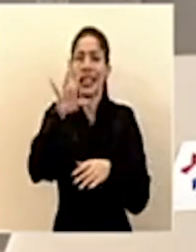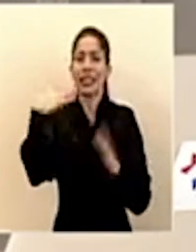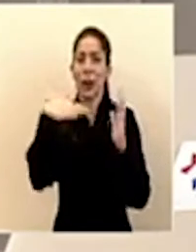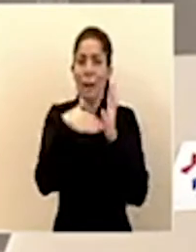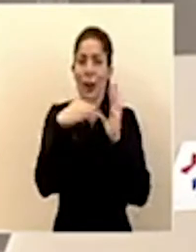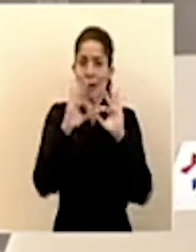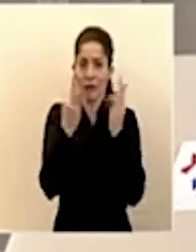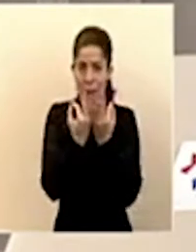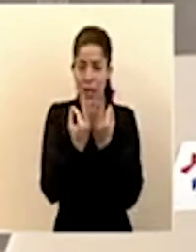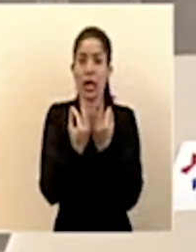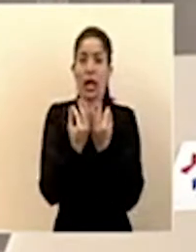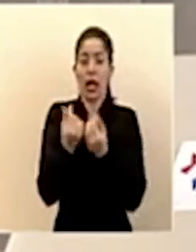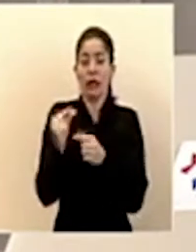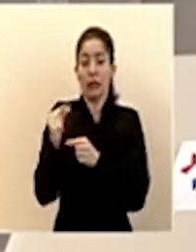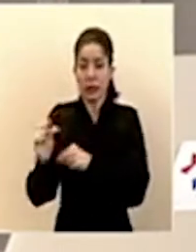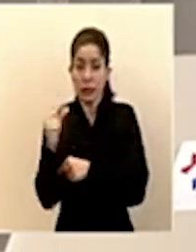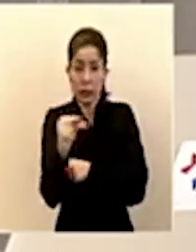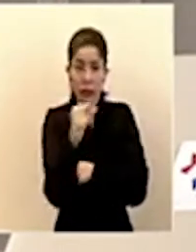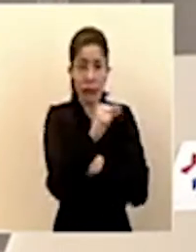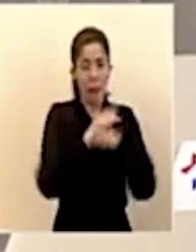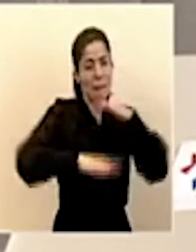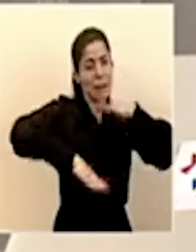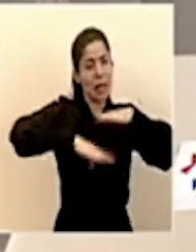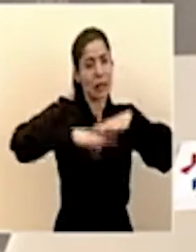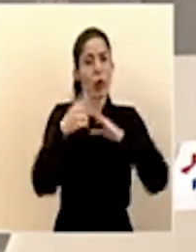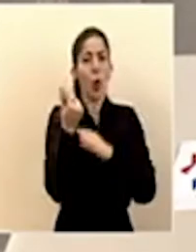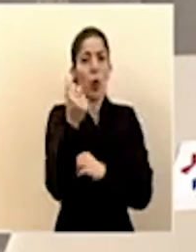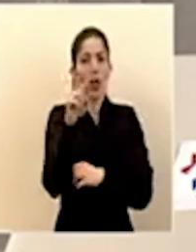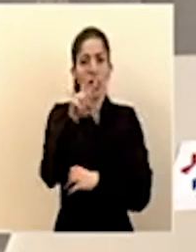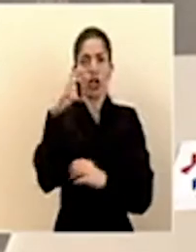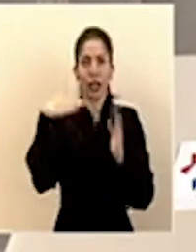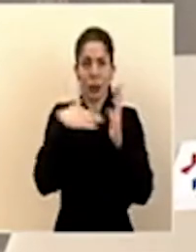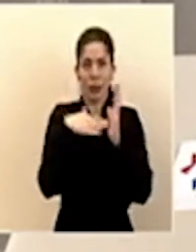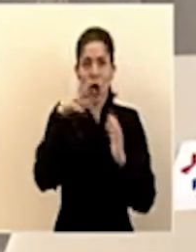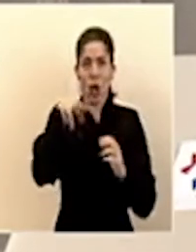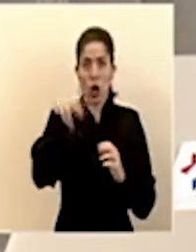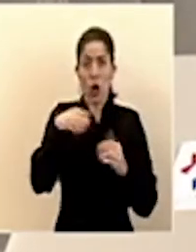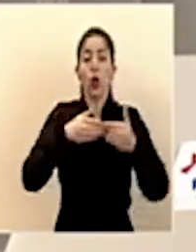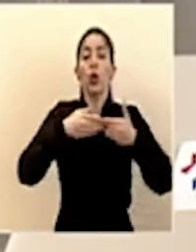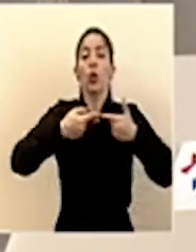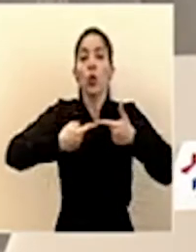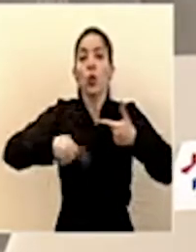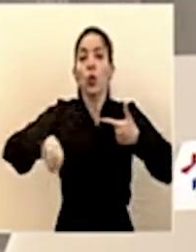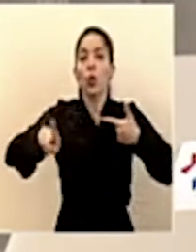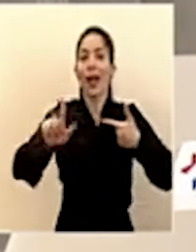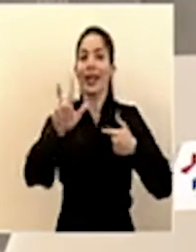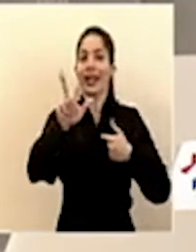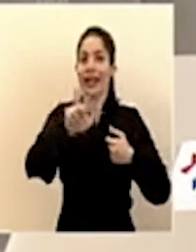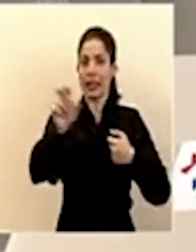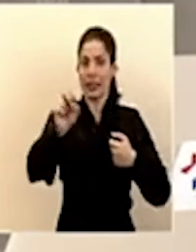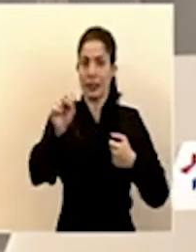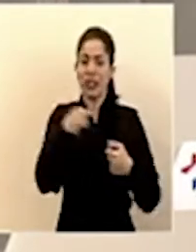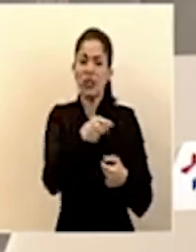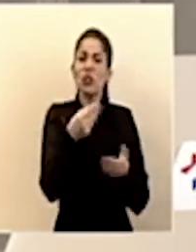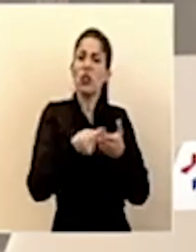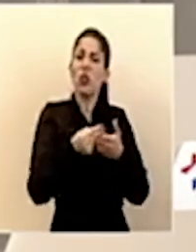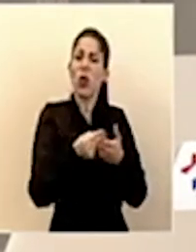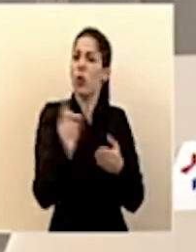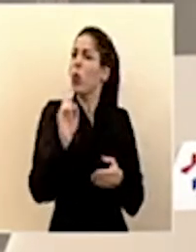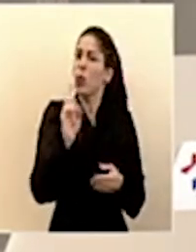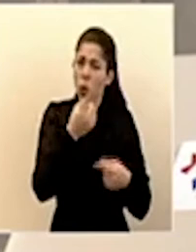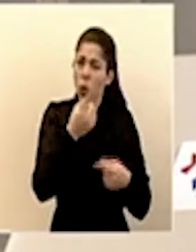con un monto máximo de 200 mil colones por un periodo de tres meses. ¿De dónde vendrán los fondos